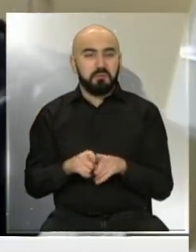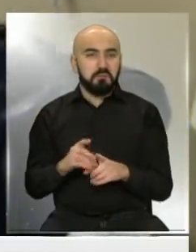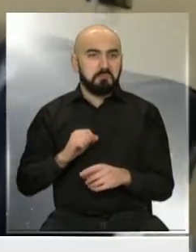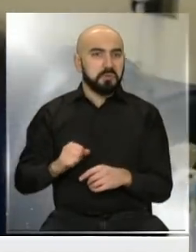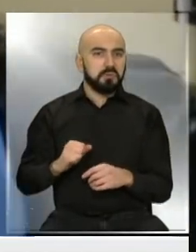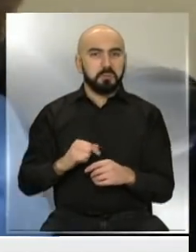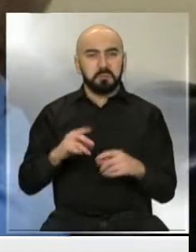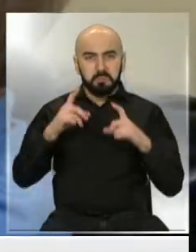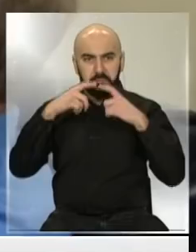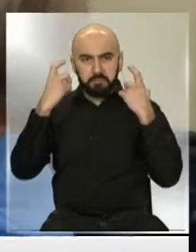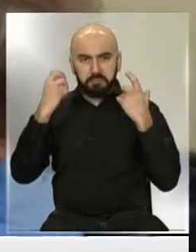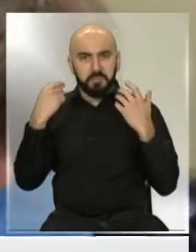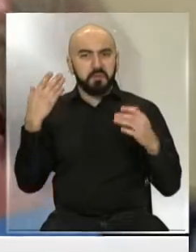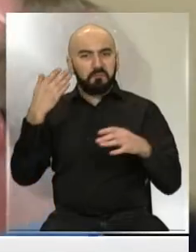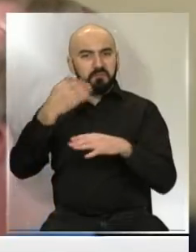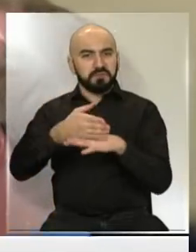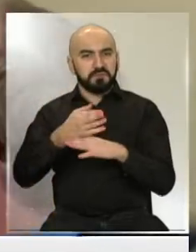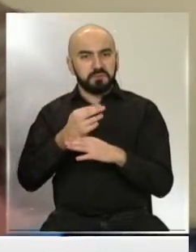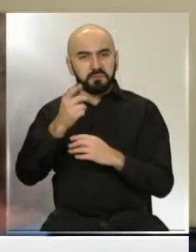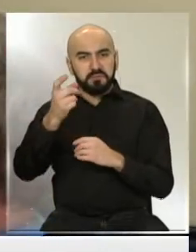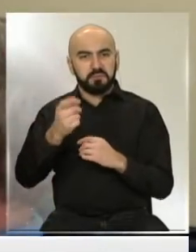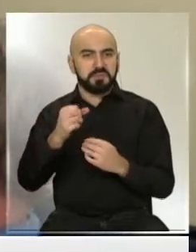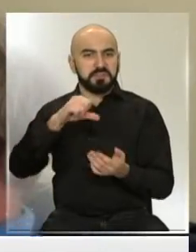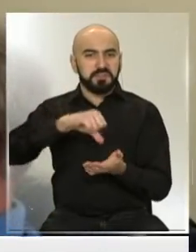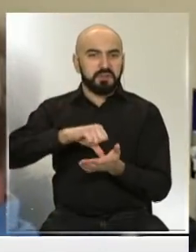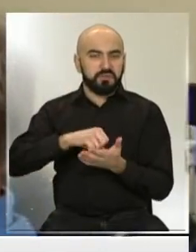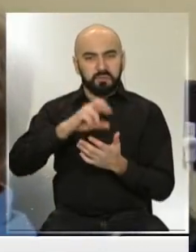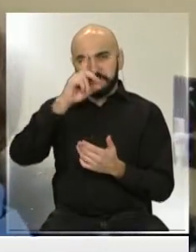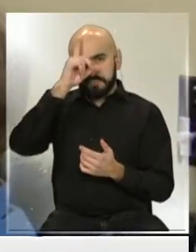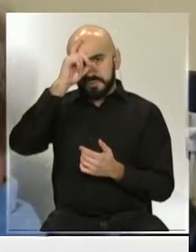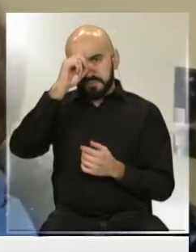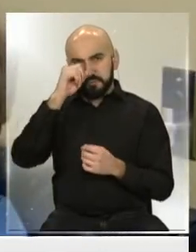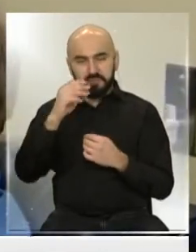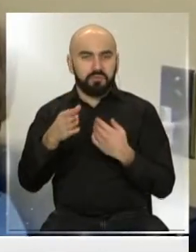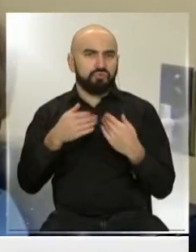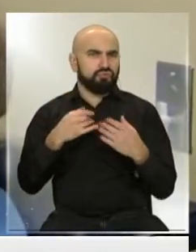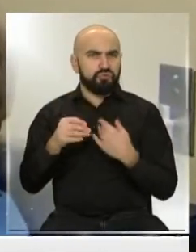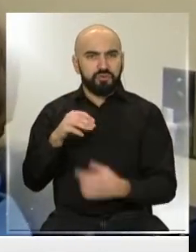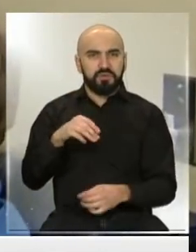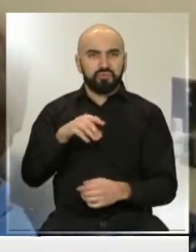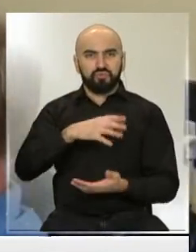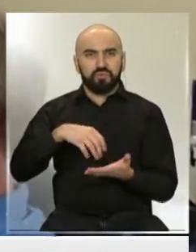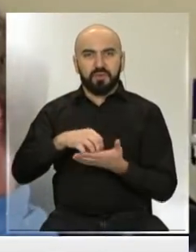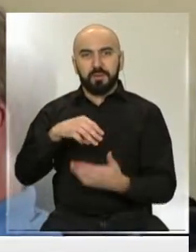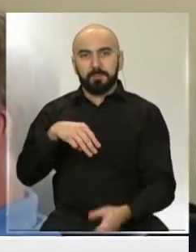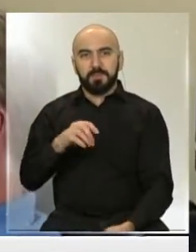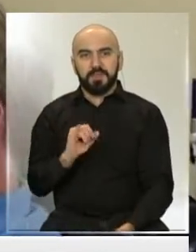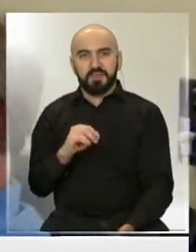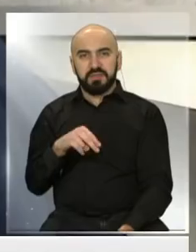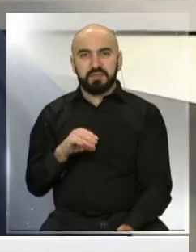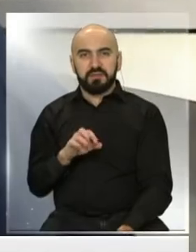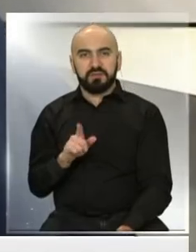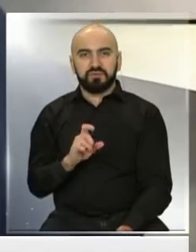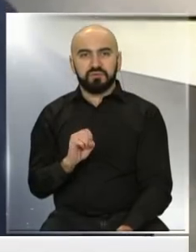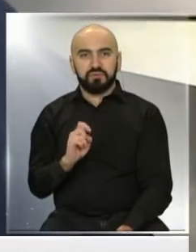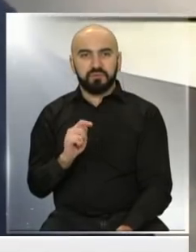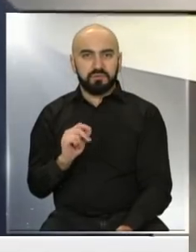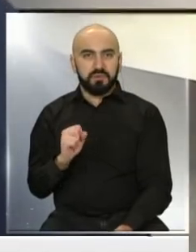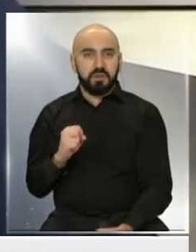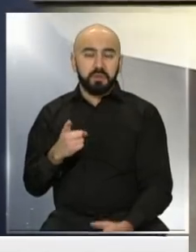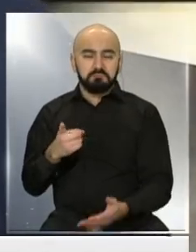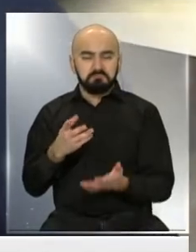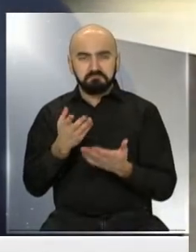mascarilla durante una visita a uno de sus centros hospitalarios que se encuentra en Minnesota. De esta manera también la autoridad ignoró las